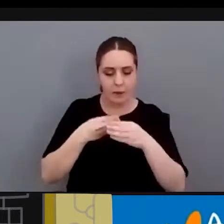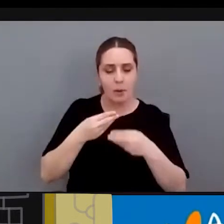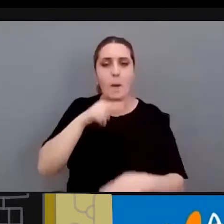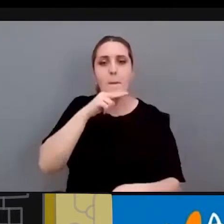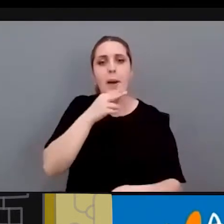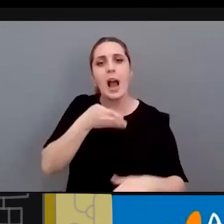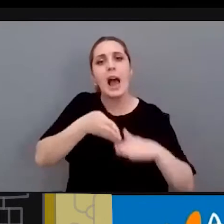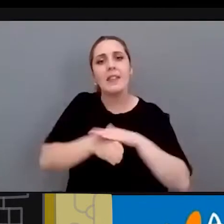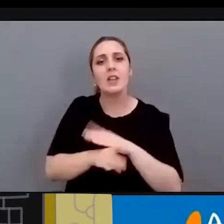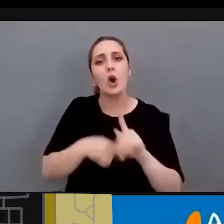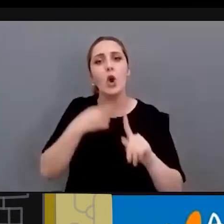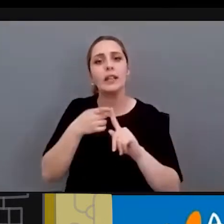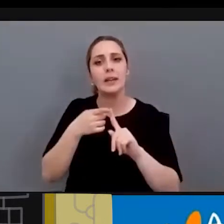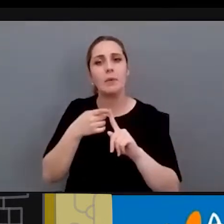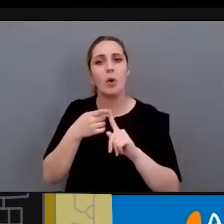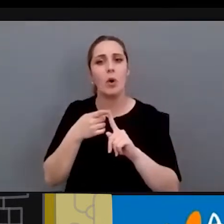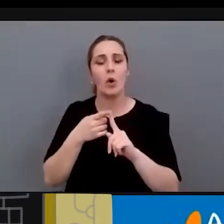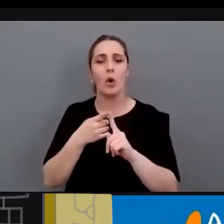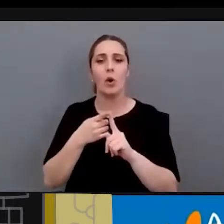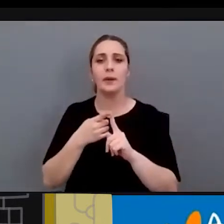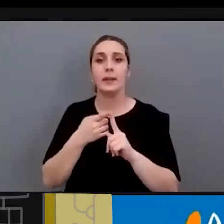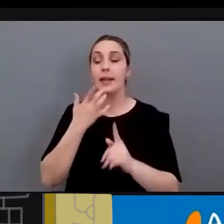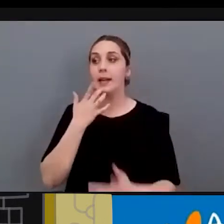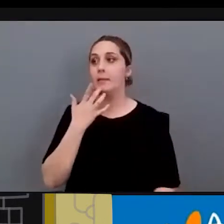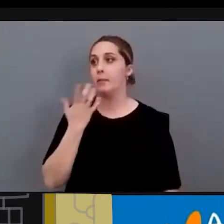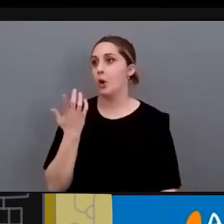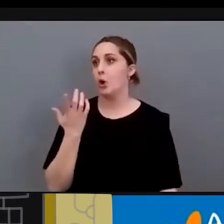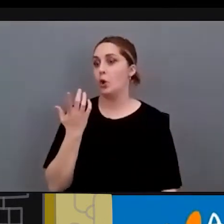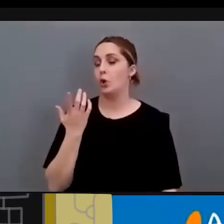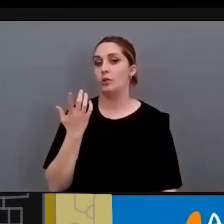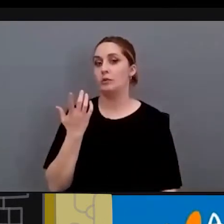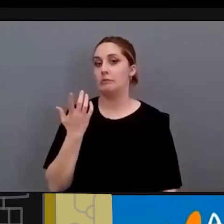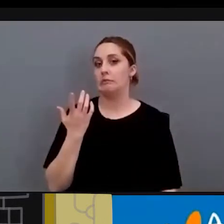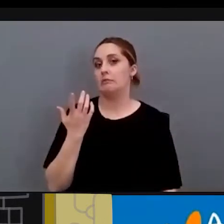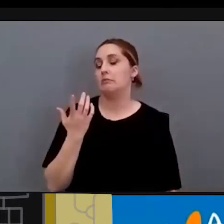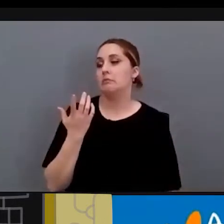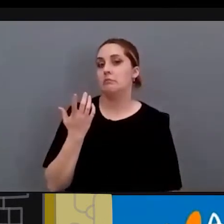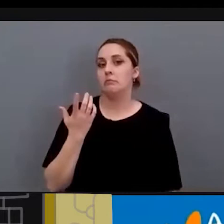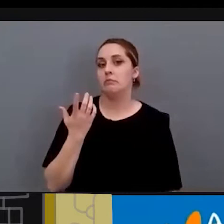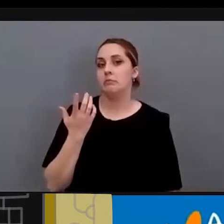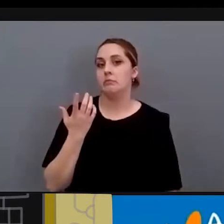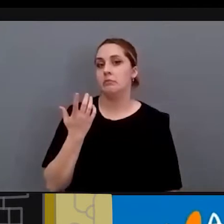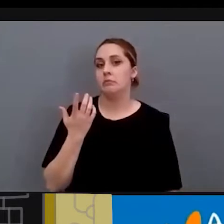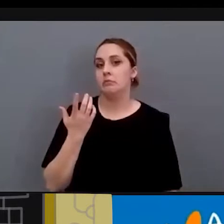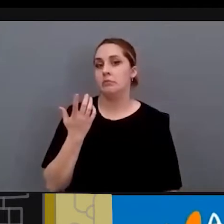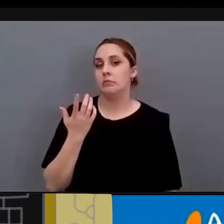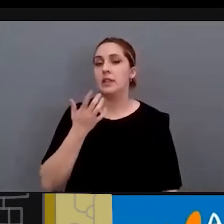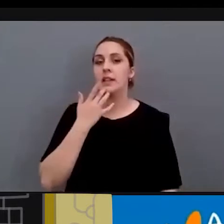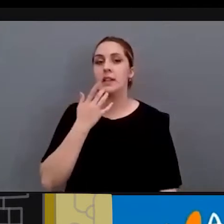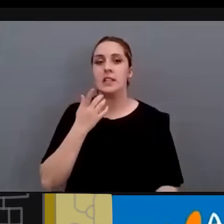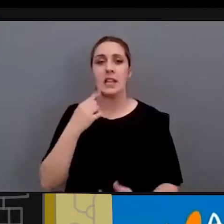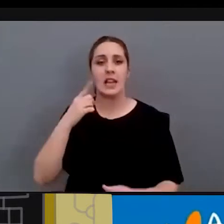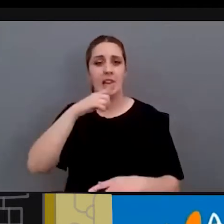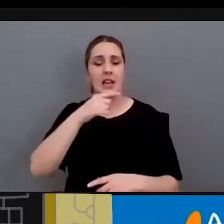para que se tenga en cuenta el que haya un contenedor para las compresas o los